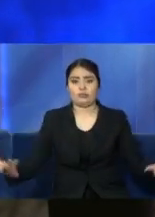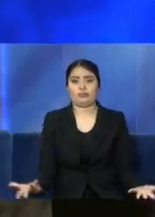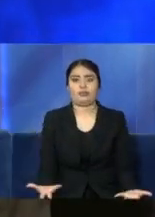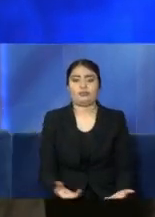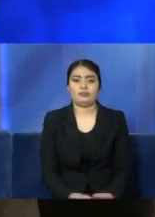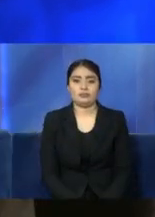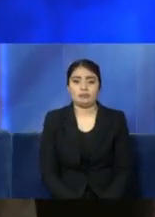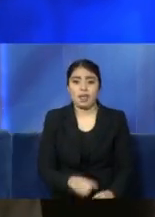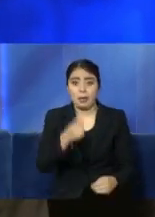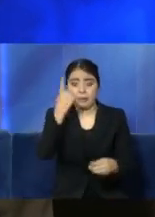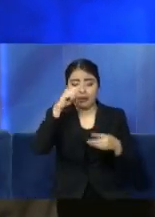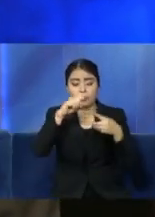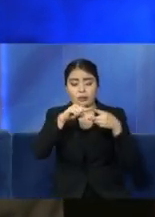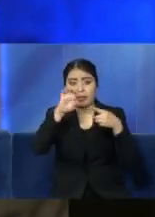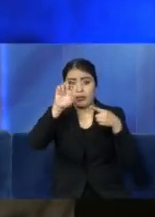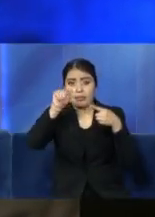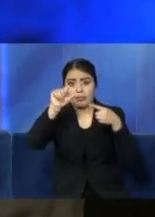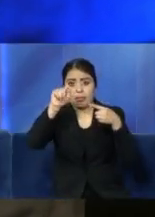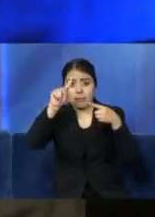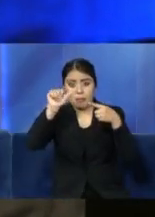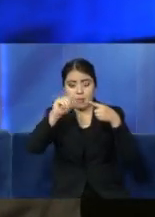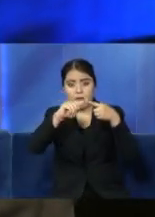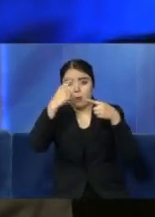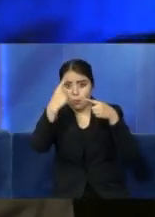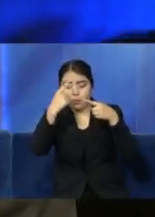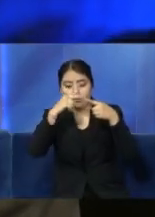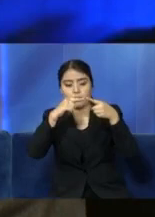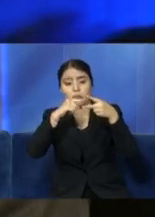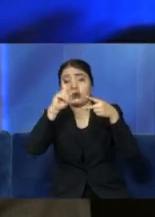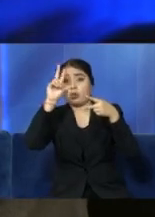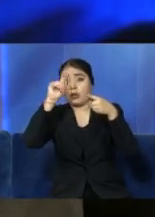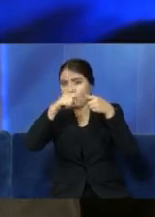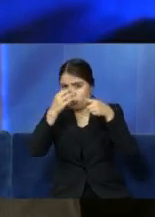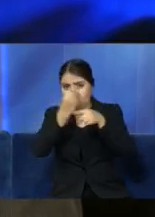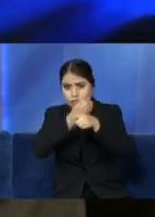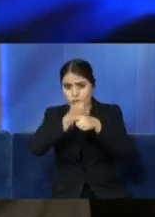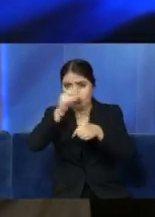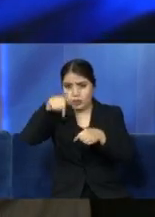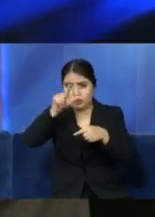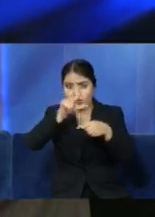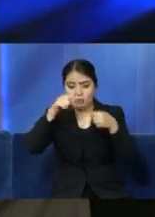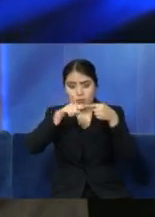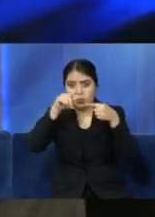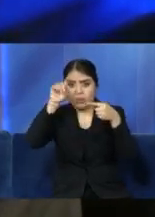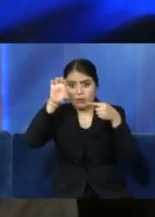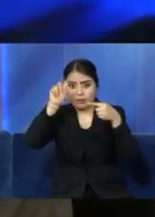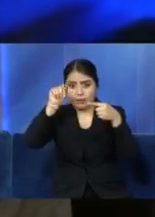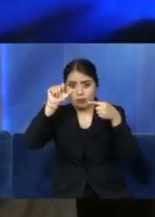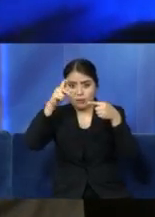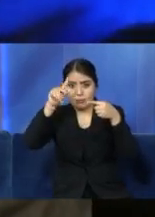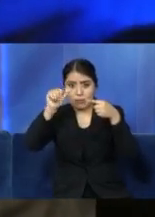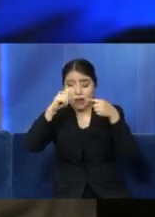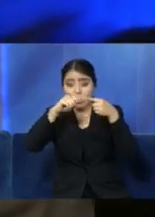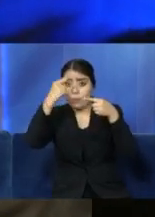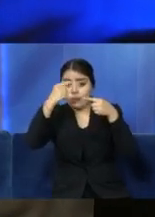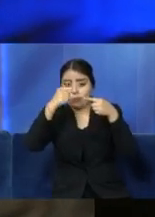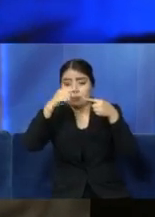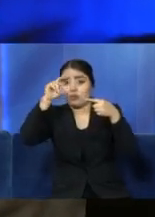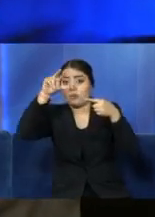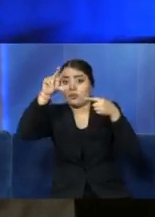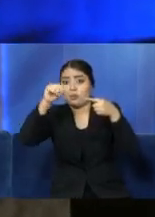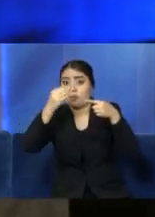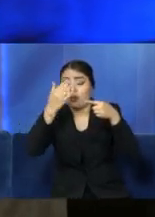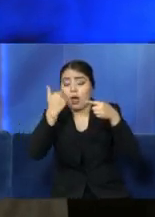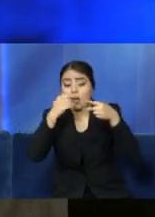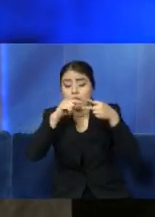esa etapa dos o a esa etapa tres de epidemia, pues que no nos sobrepase, que no nos aturen los hospitales, donde